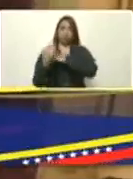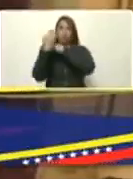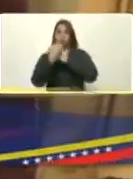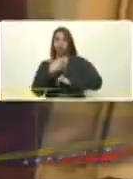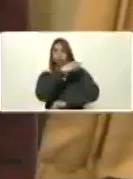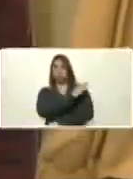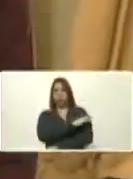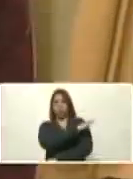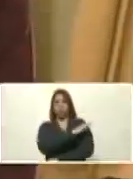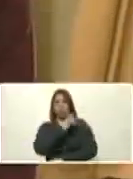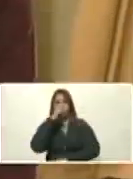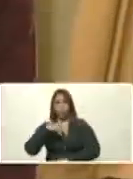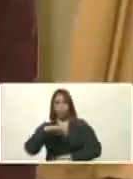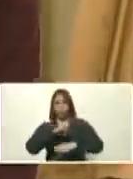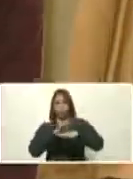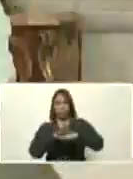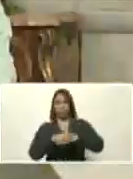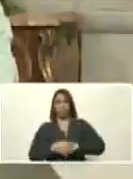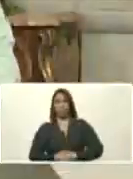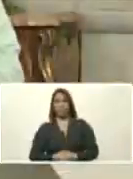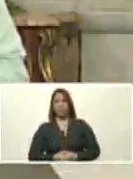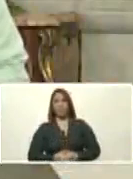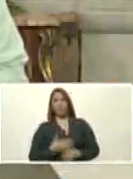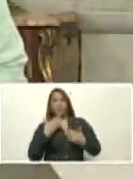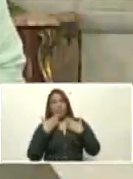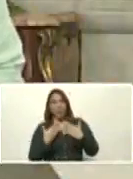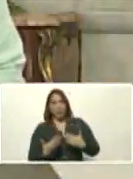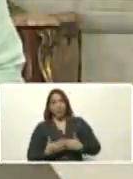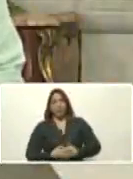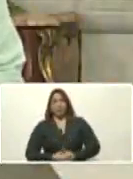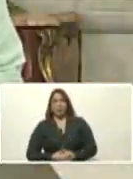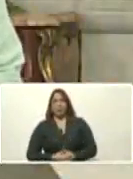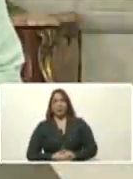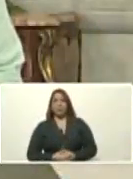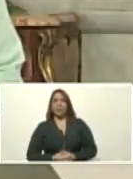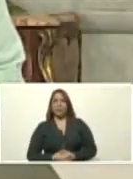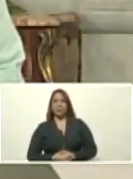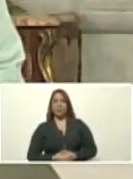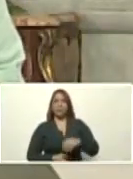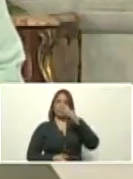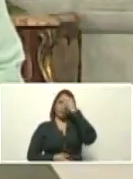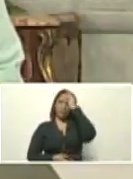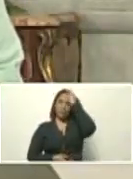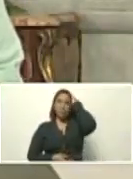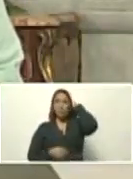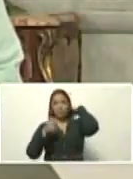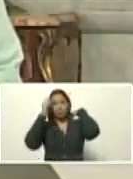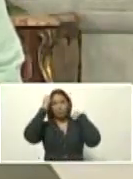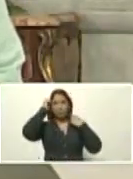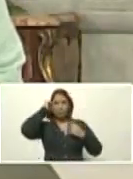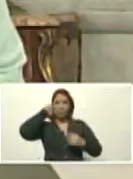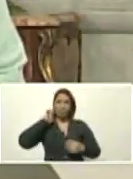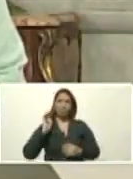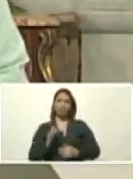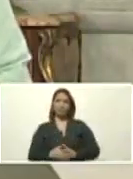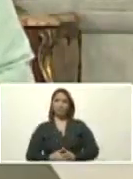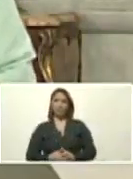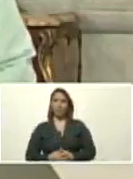clínica del COVID en el país. Muy bien, gracias, doctor Gregorio Leopoldo